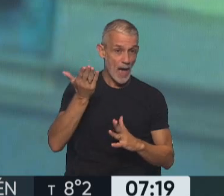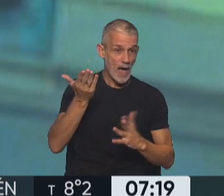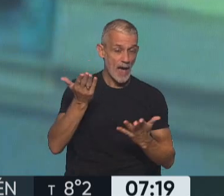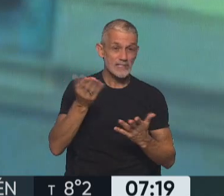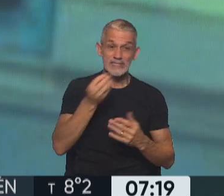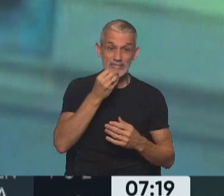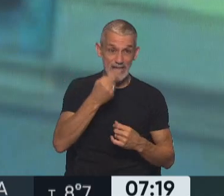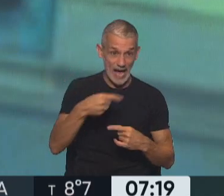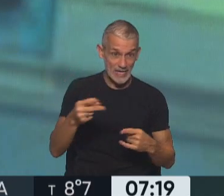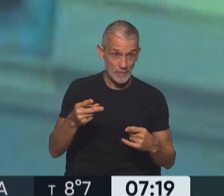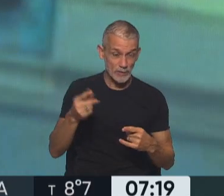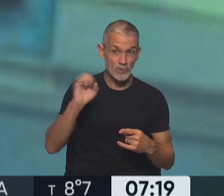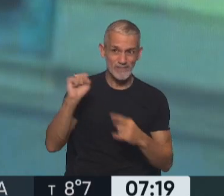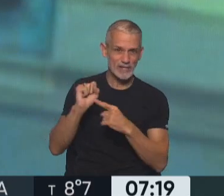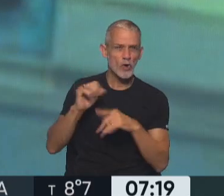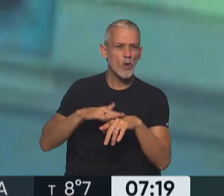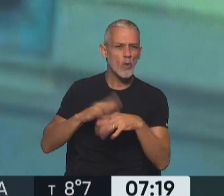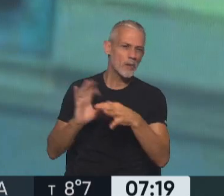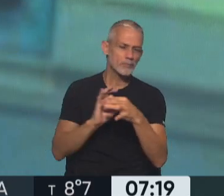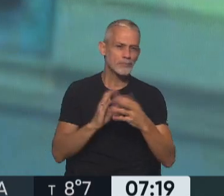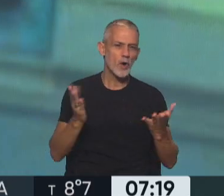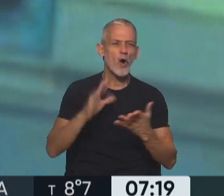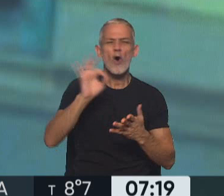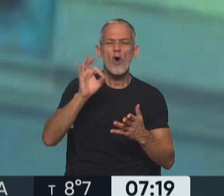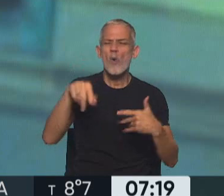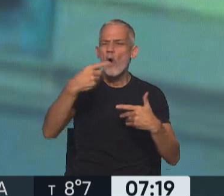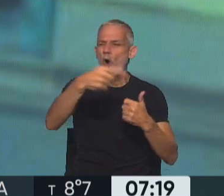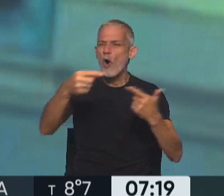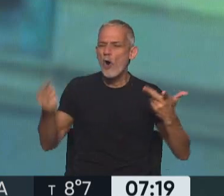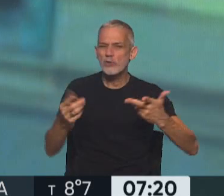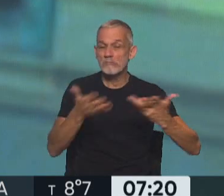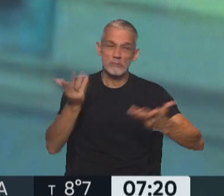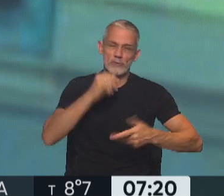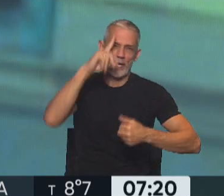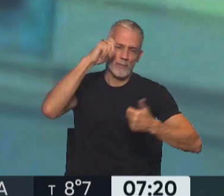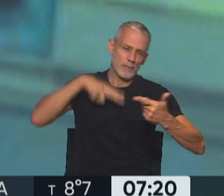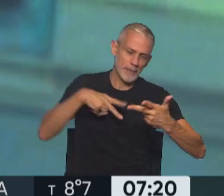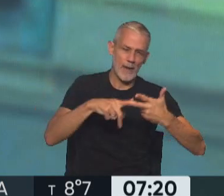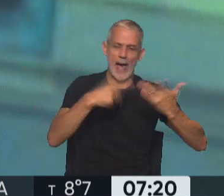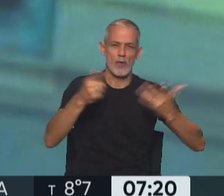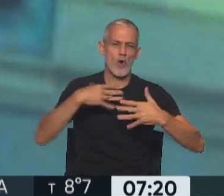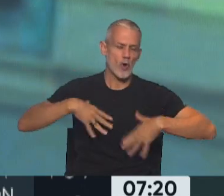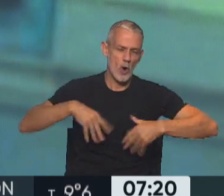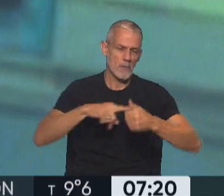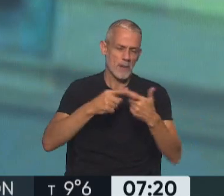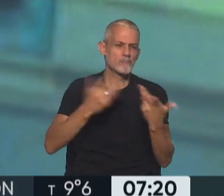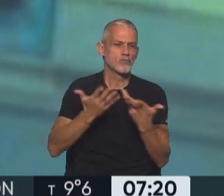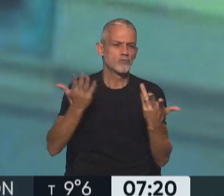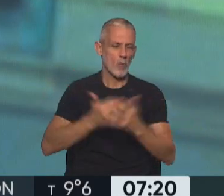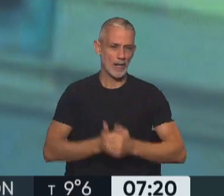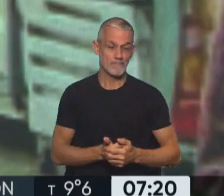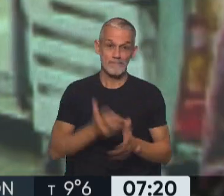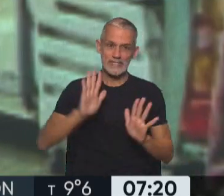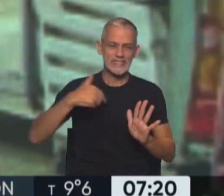generan el aumento de esta inflación? O también puntualmente en el último mes hubo otros datos, sé, medicina prepaga, vestimenta. Bueno, mira,